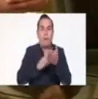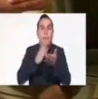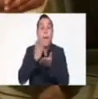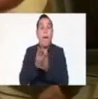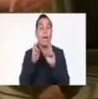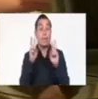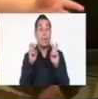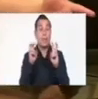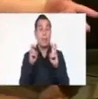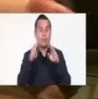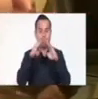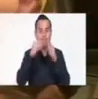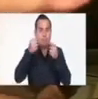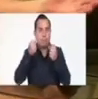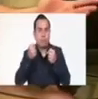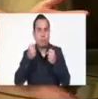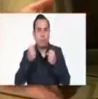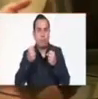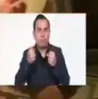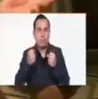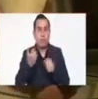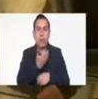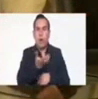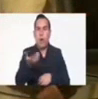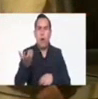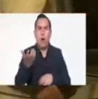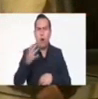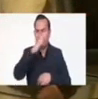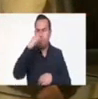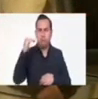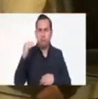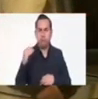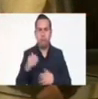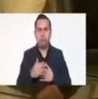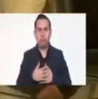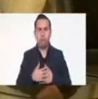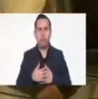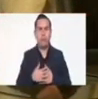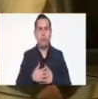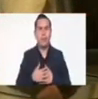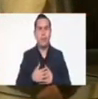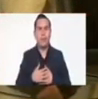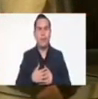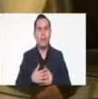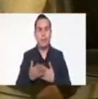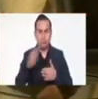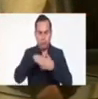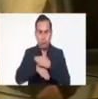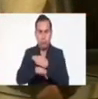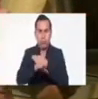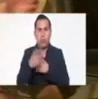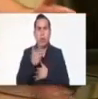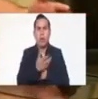este, a la Cruz Roja entra toda la semana, ellos contactan, ellos pueden ver, y cualquier cosa que ellos miden, pueden,